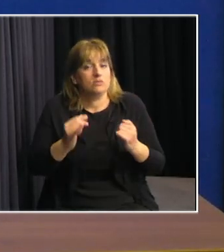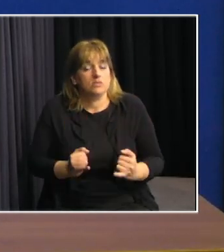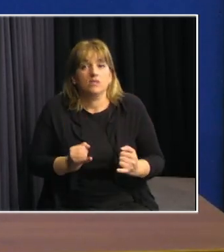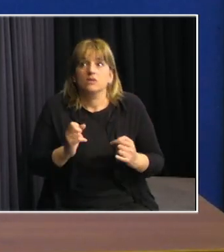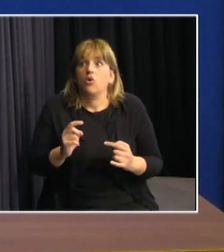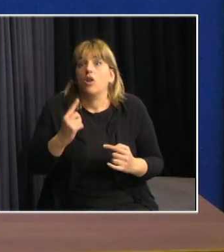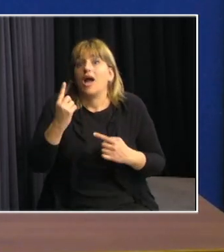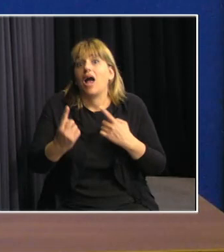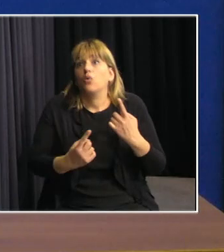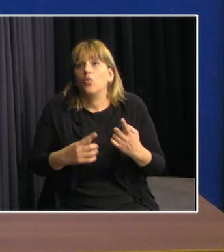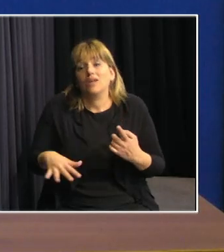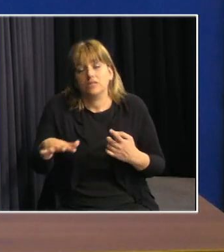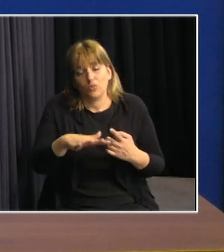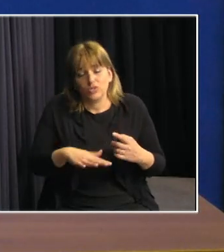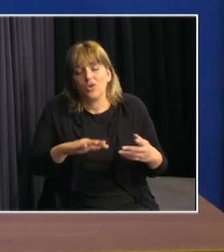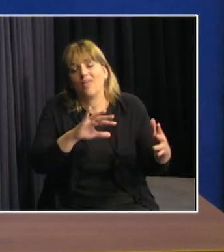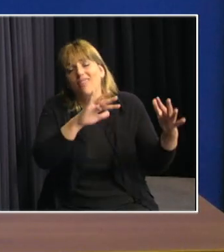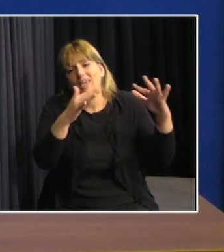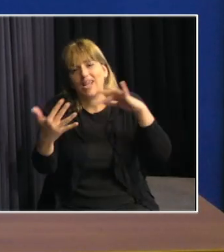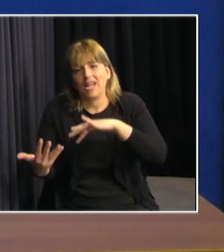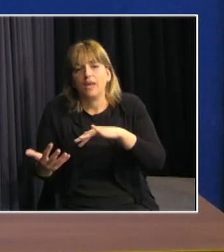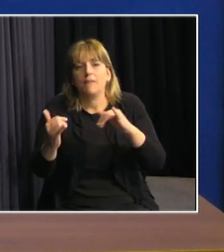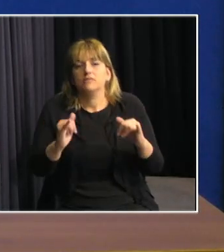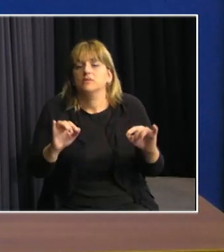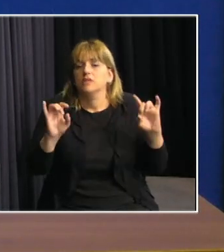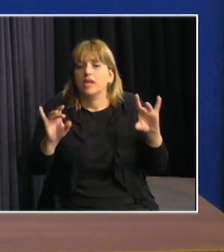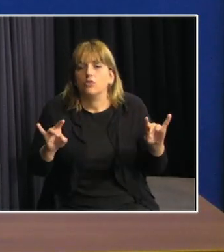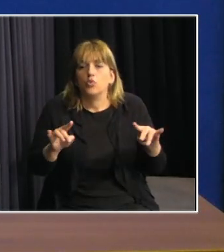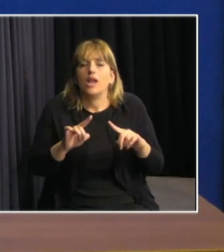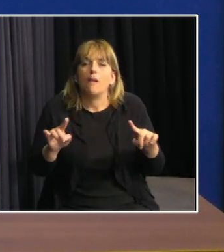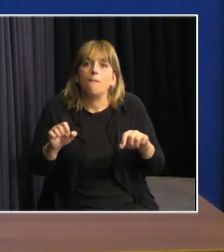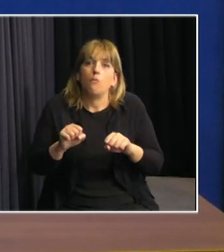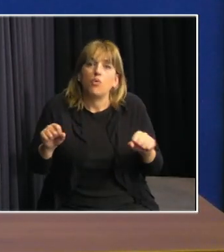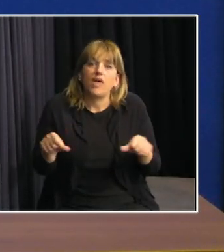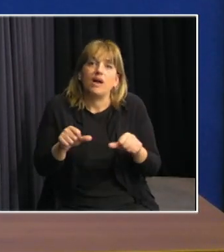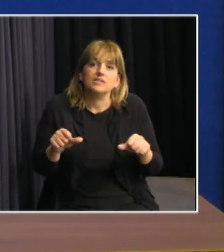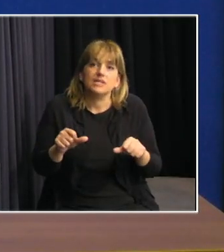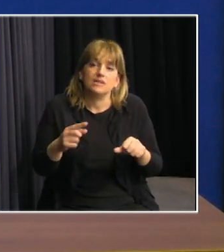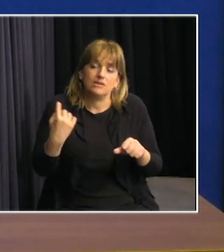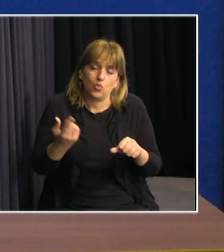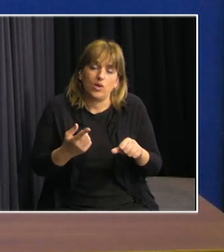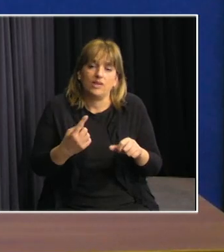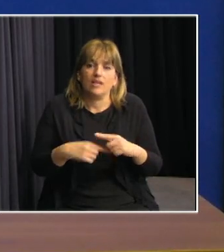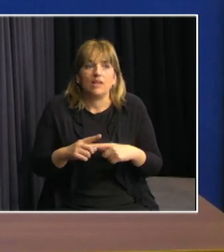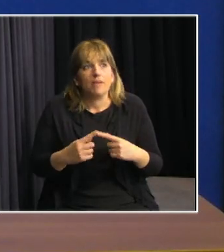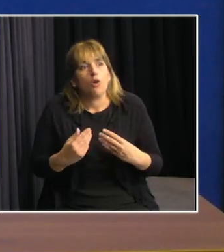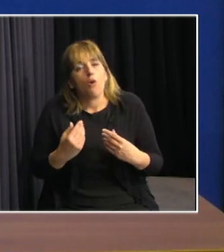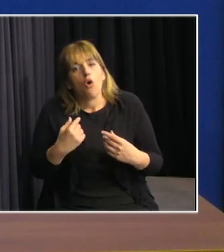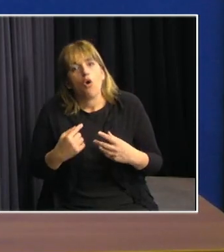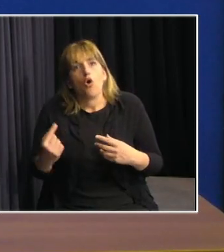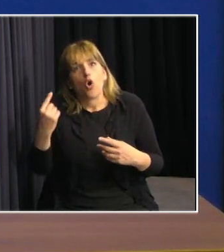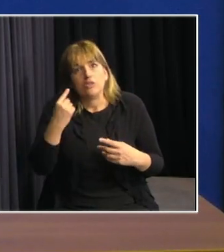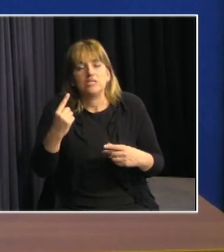algunas circunstancias climáticas o naturales que pueden afectar nuestra vida. Y sensibilizar y también